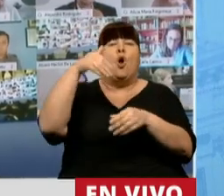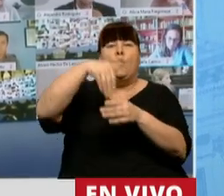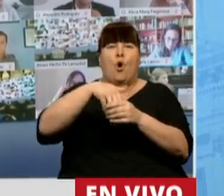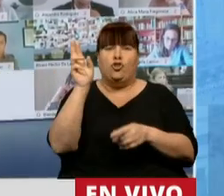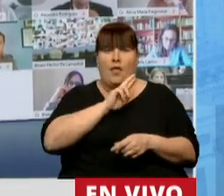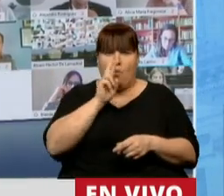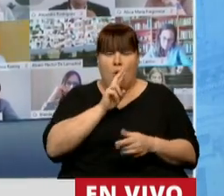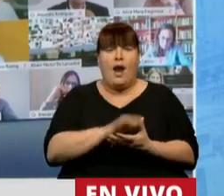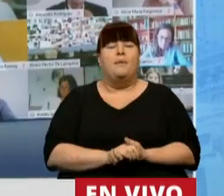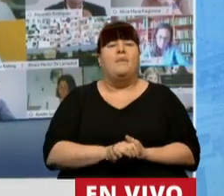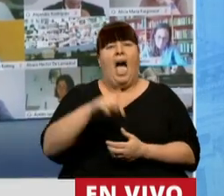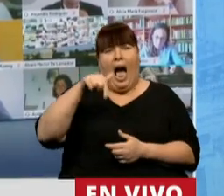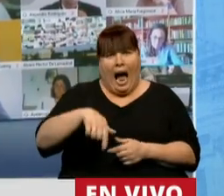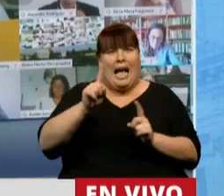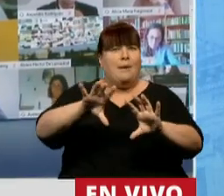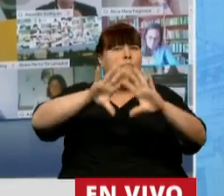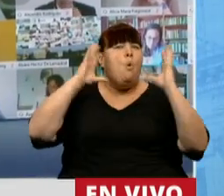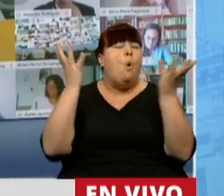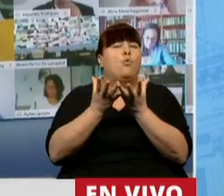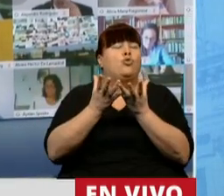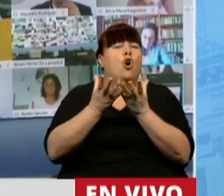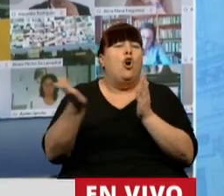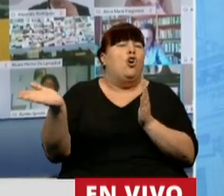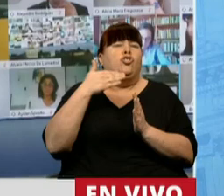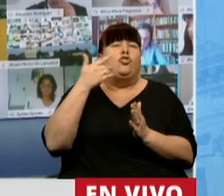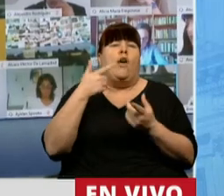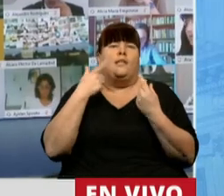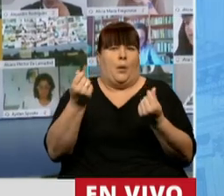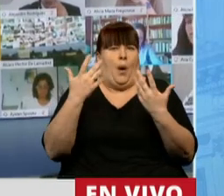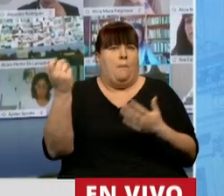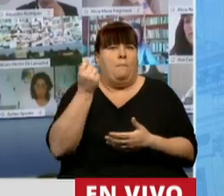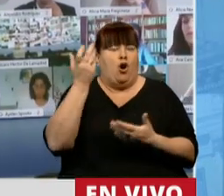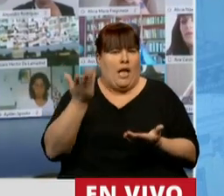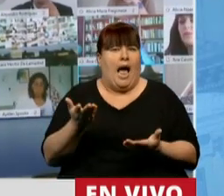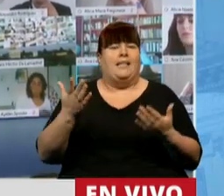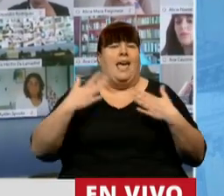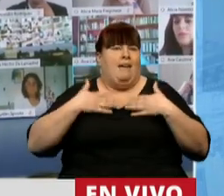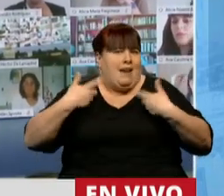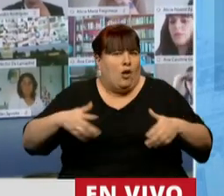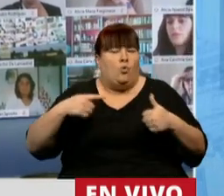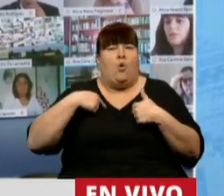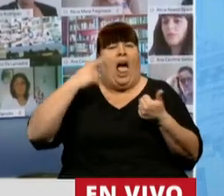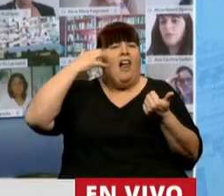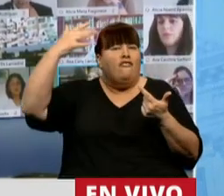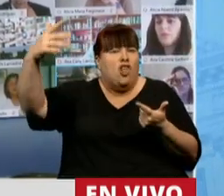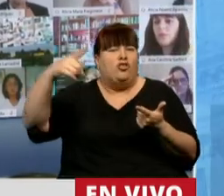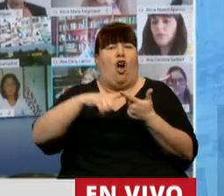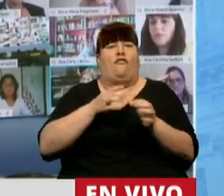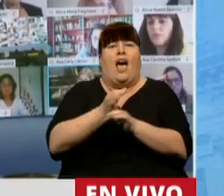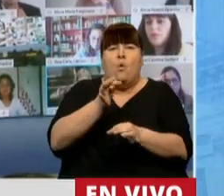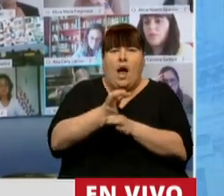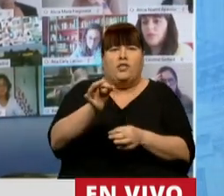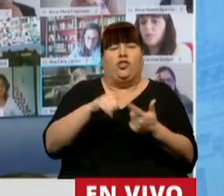voto de las mujeres, acá y en el mundo, incluyeron todo tipo de valoraciones, biológicas, filosóficas,